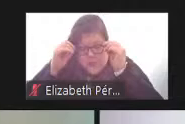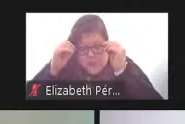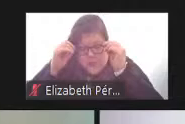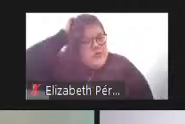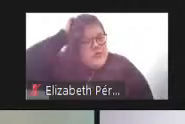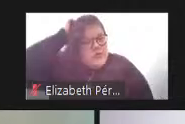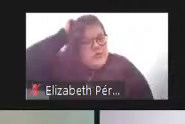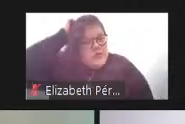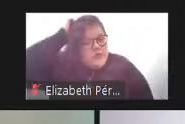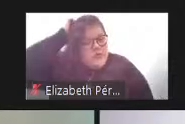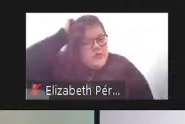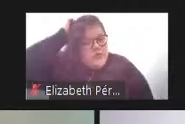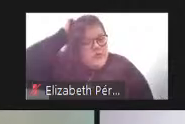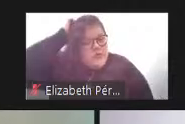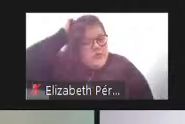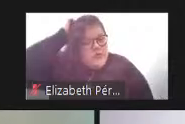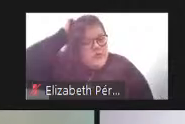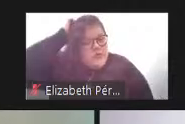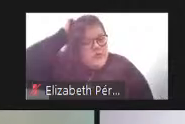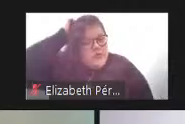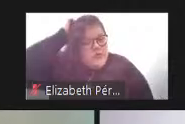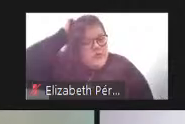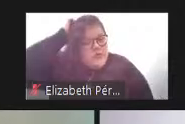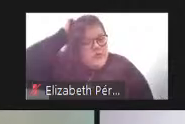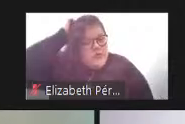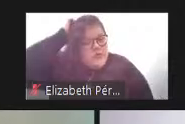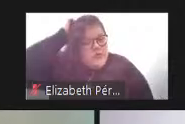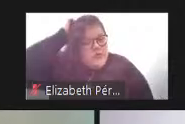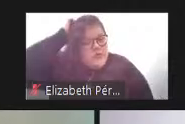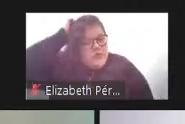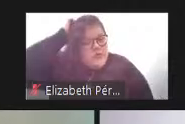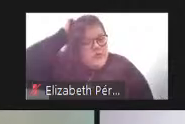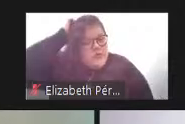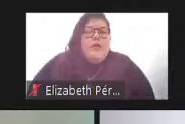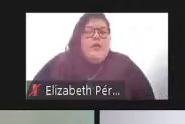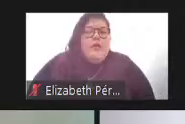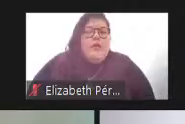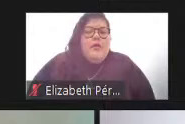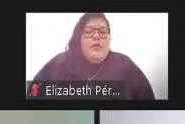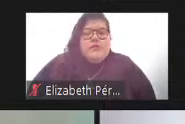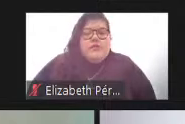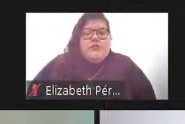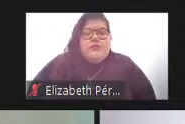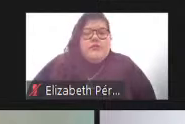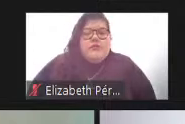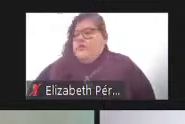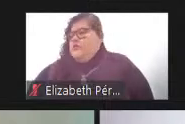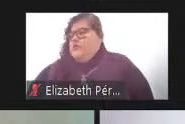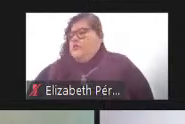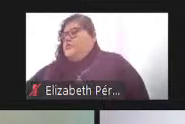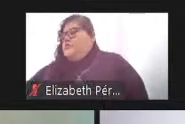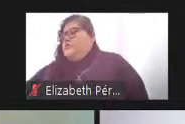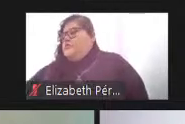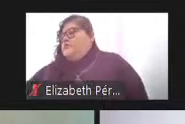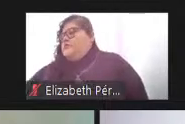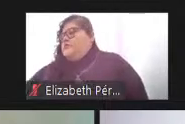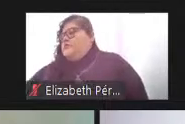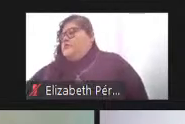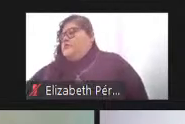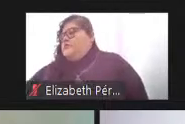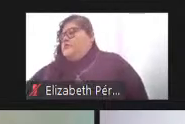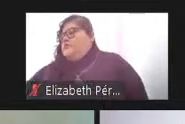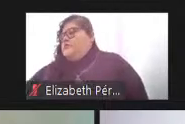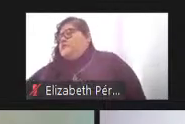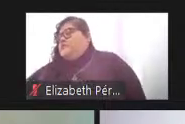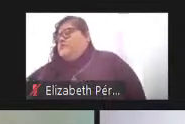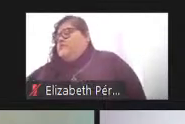el correo de la red para cualquier consulta para poder compartir con cualquier otra